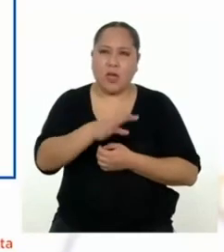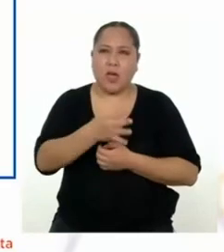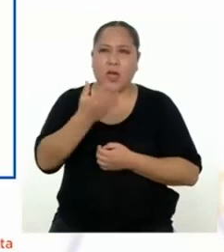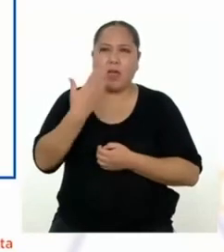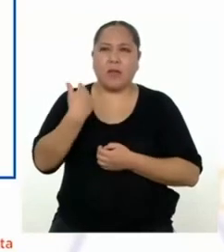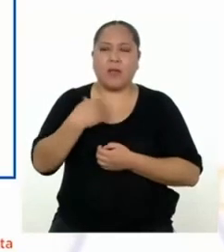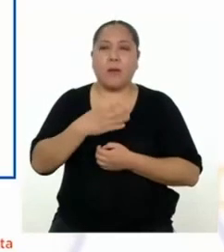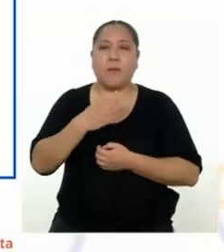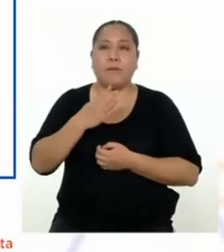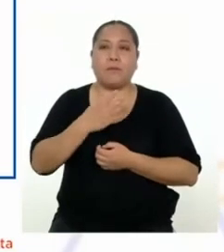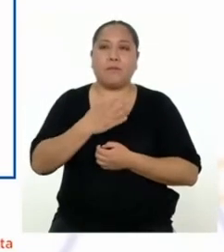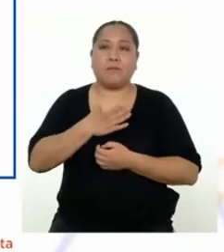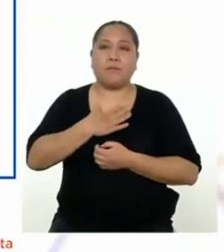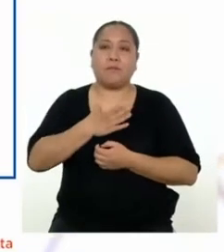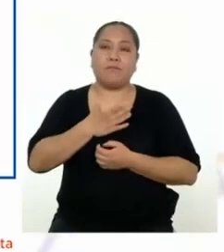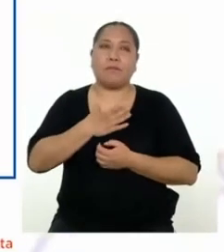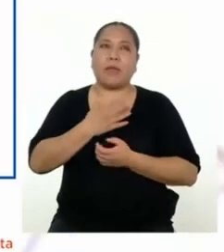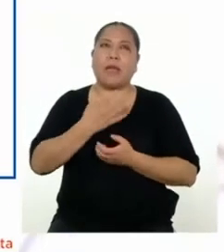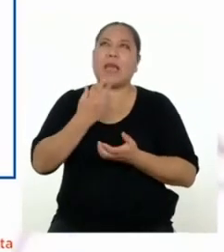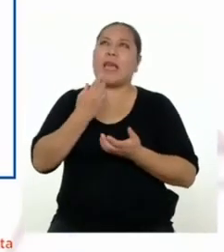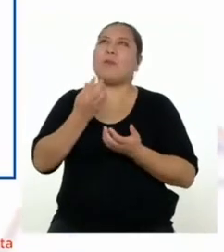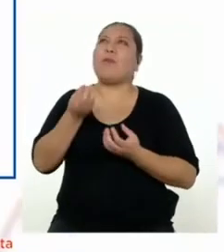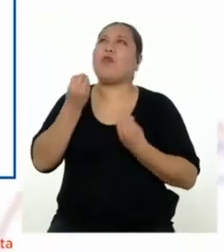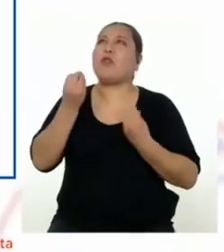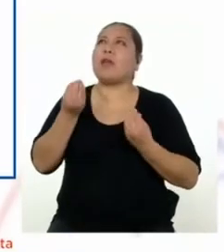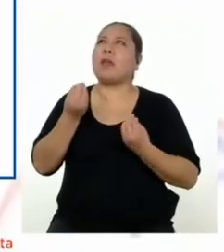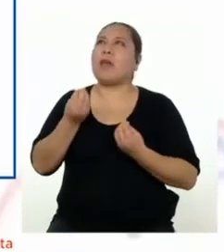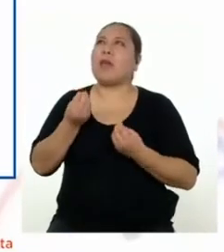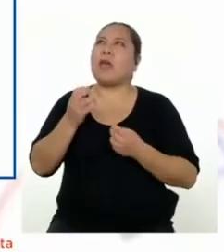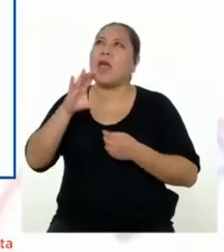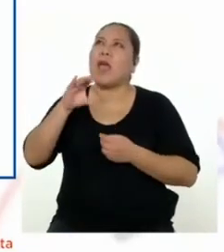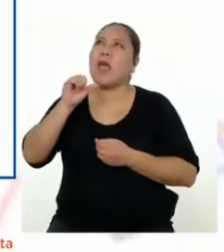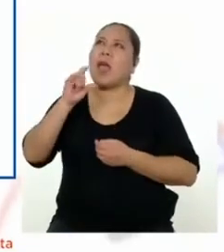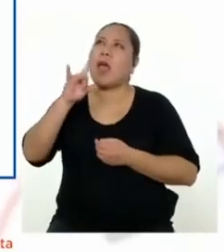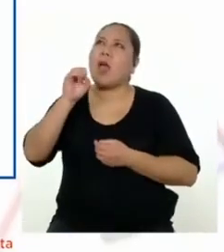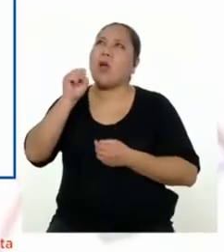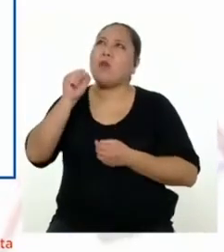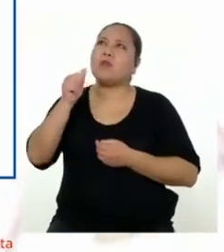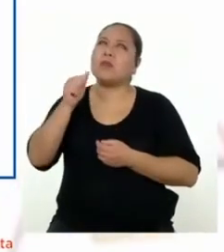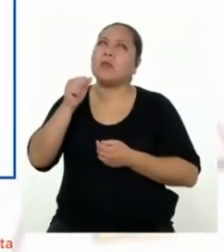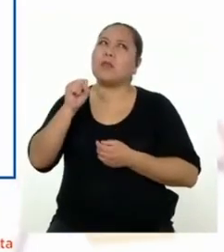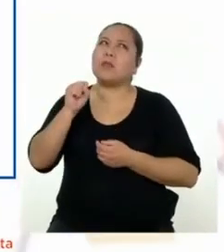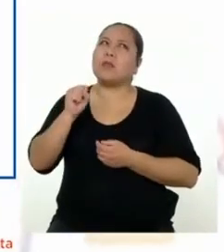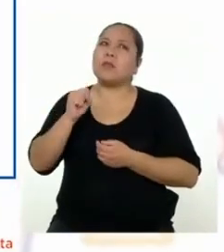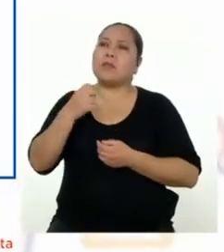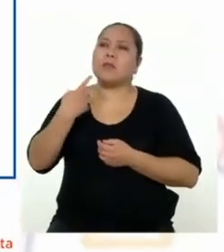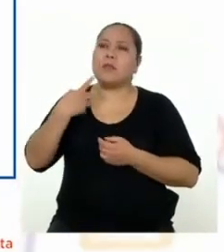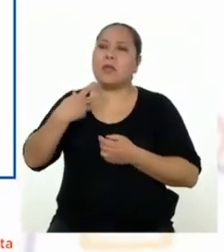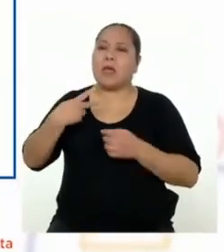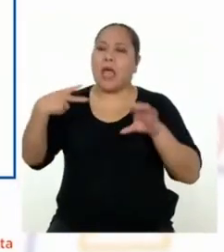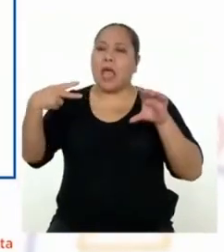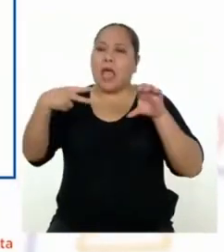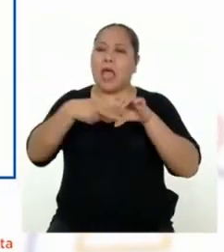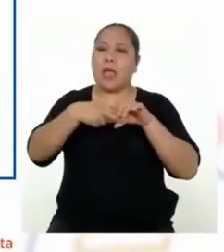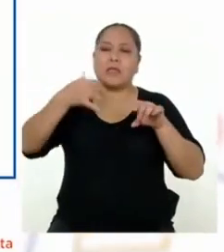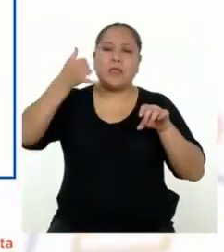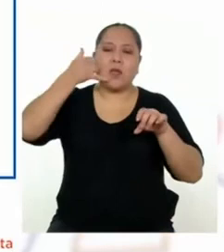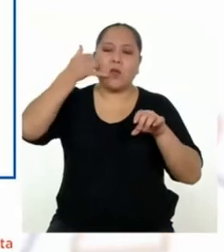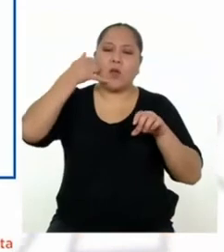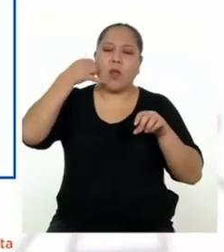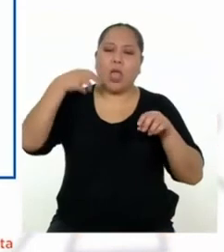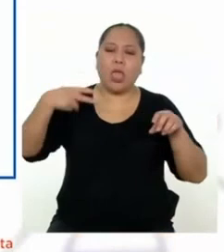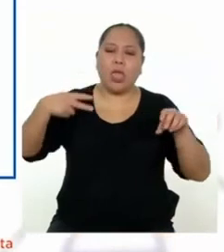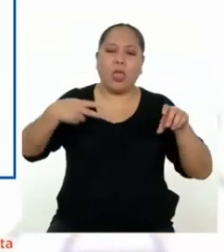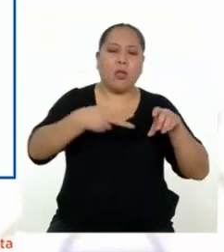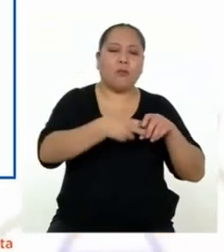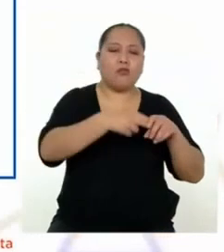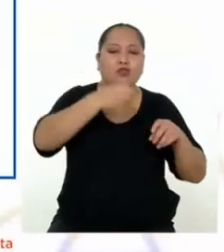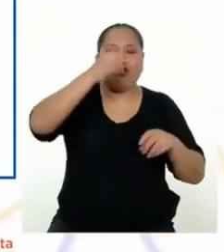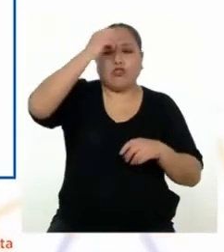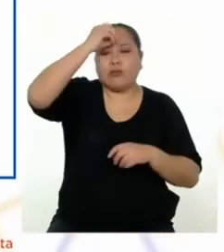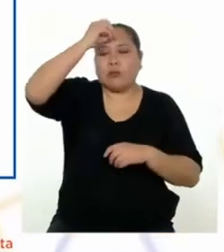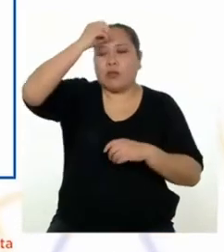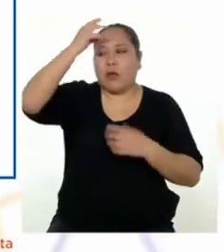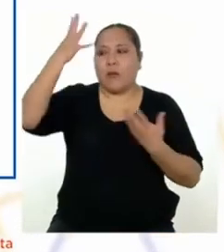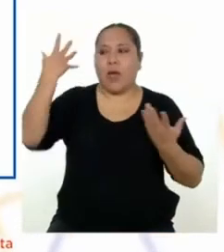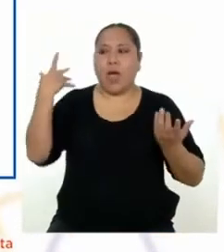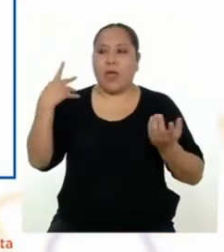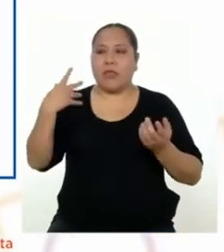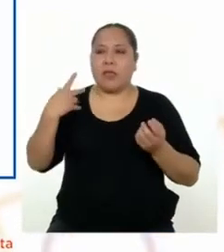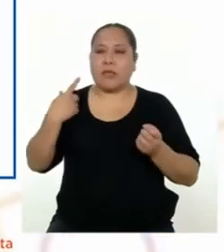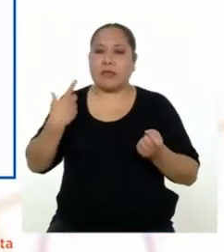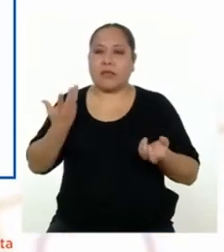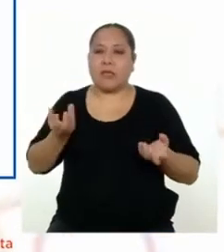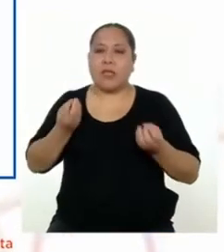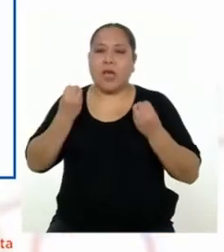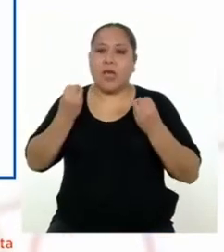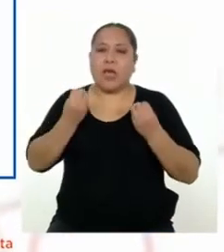antes. Las causas serían si se dejaba el cargador enchufado era porque no se sabía del impacto